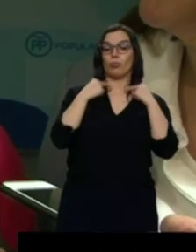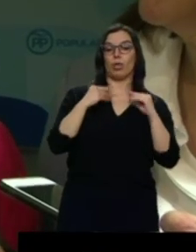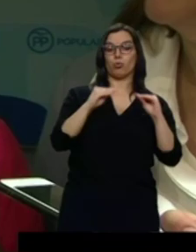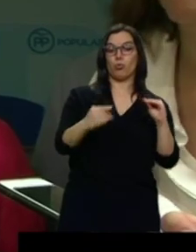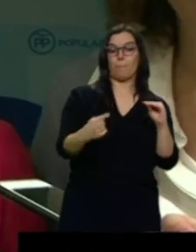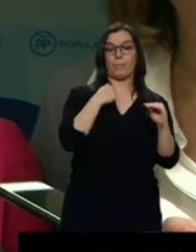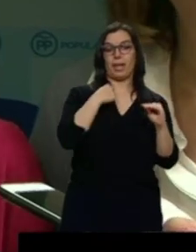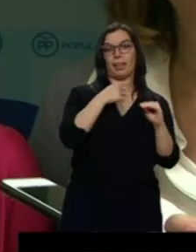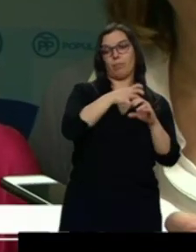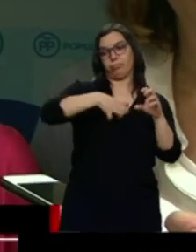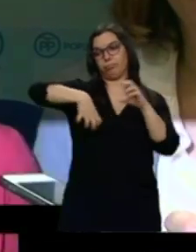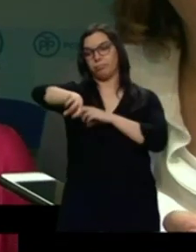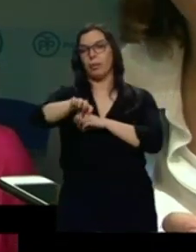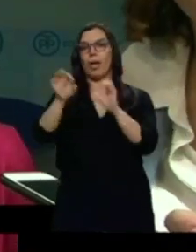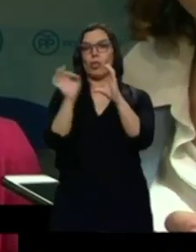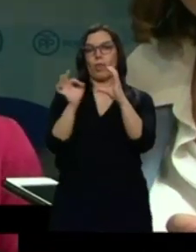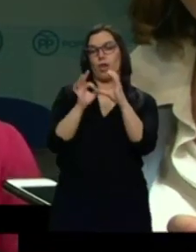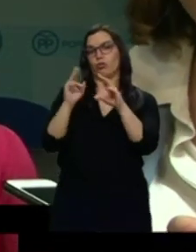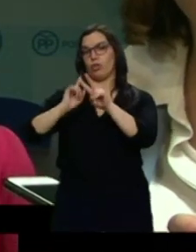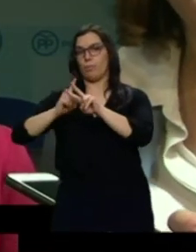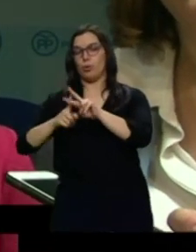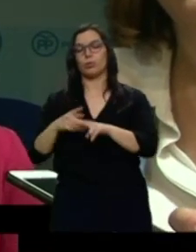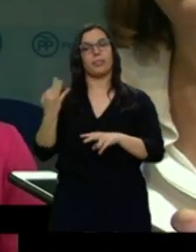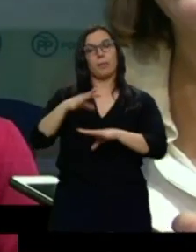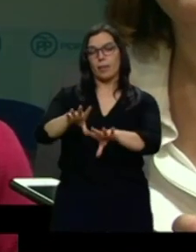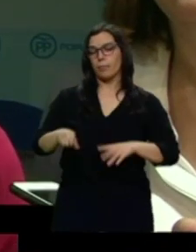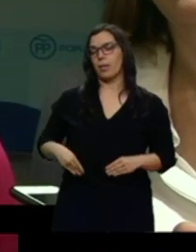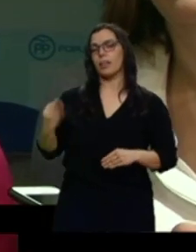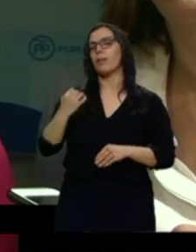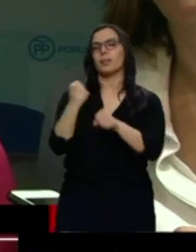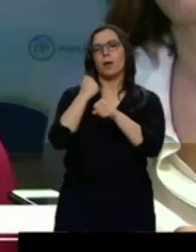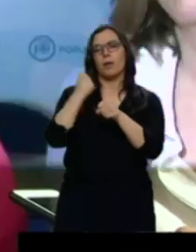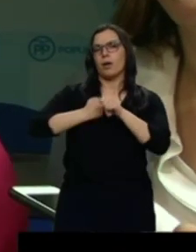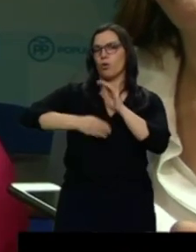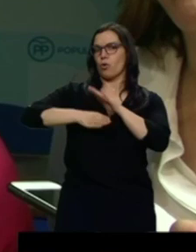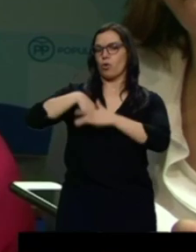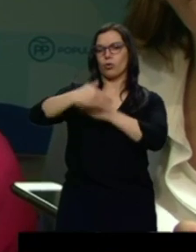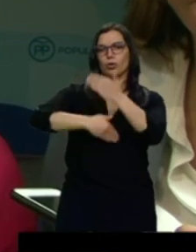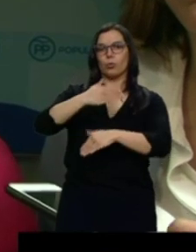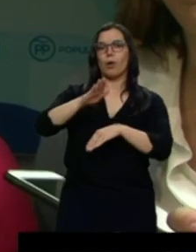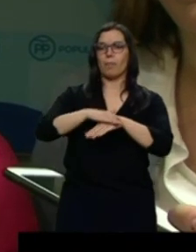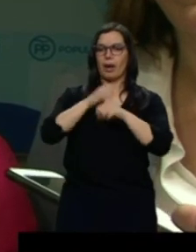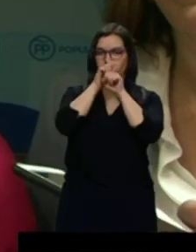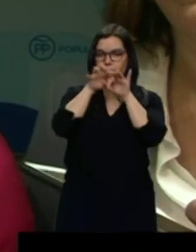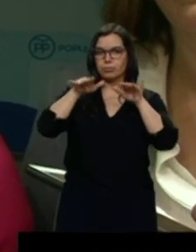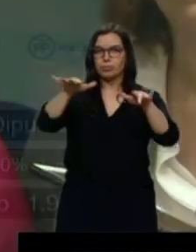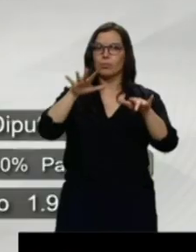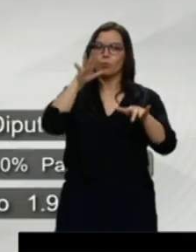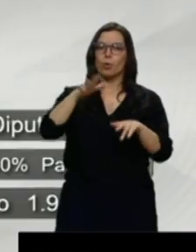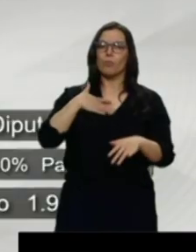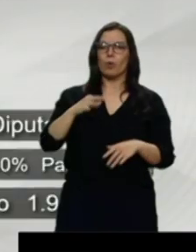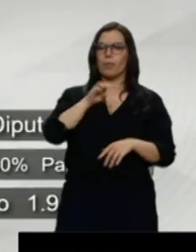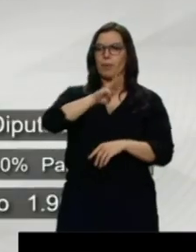asumirlo y hay que seguir trabajando para transmitir lo que posiblemente no hemos sido capaces, este PP renovado, este nuevo PP.